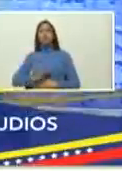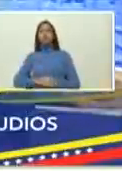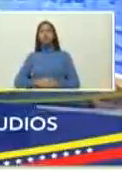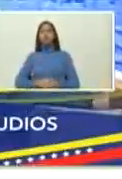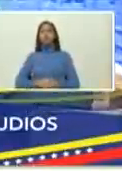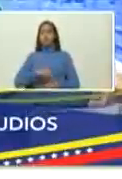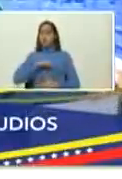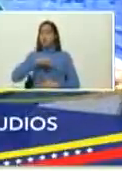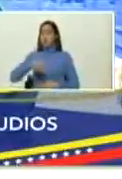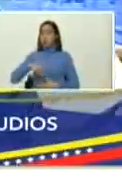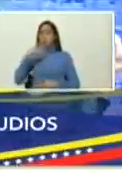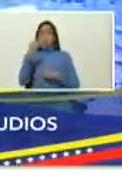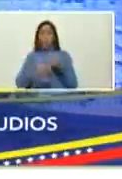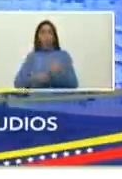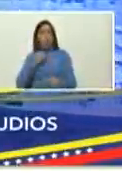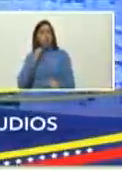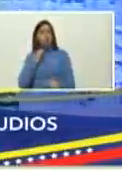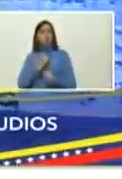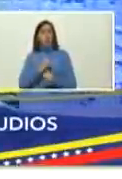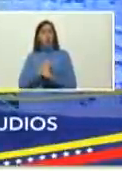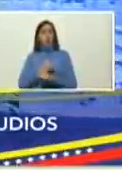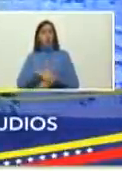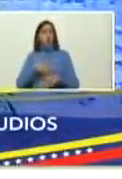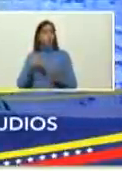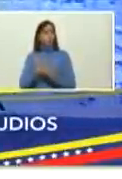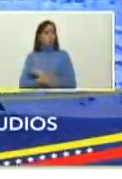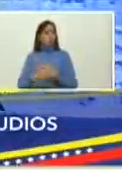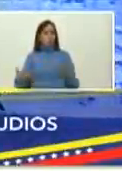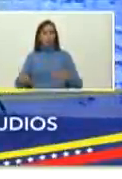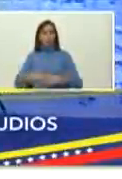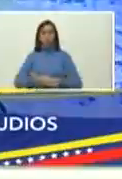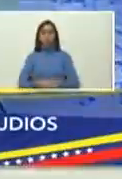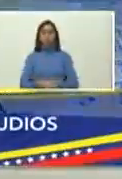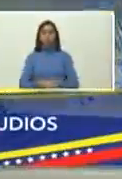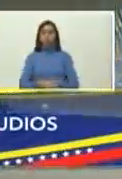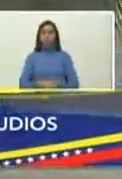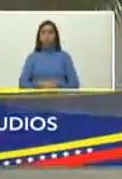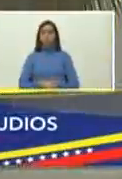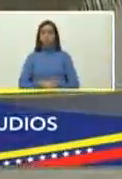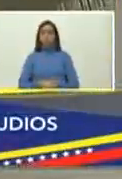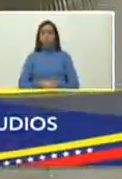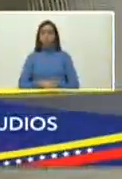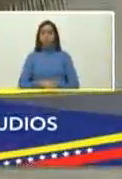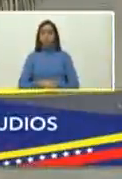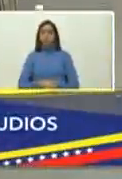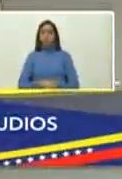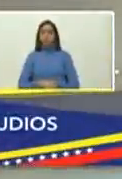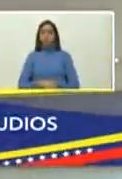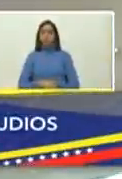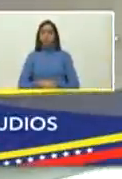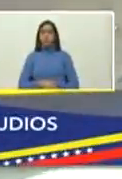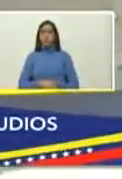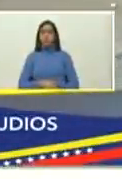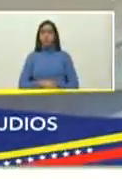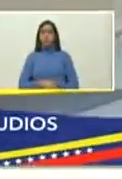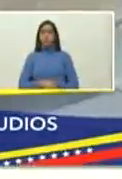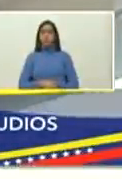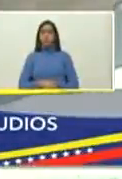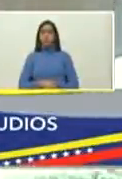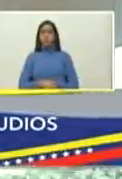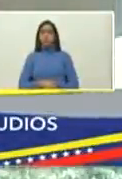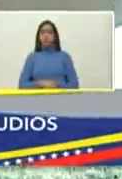vamos a proceder a entregar los